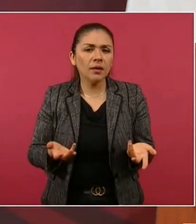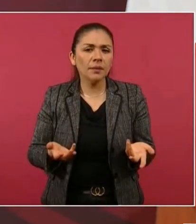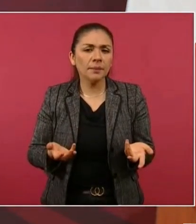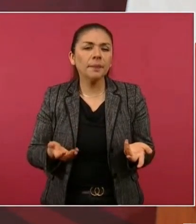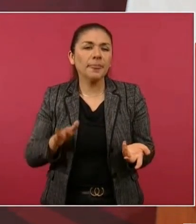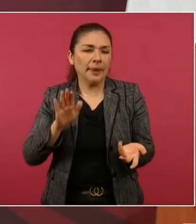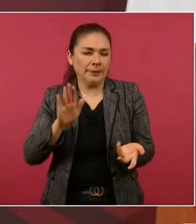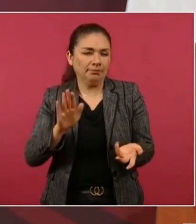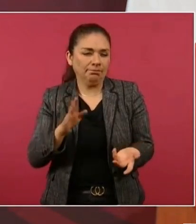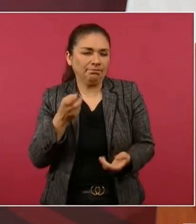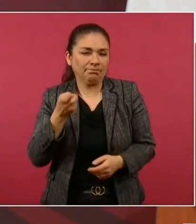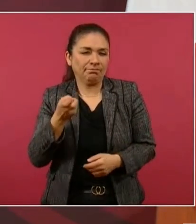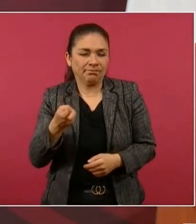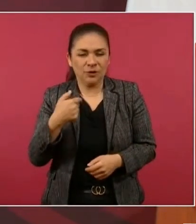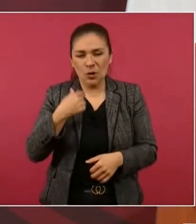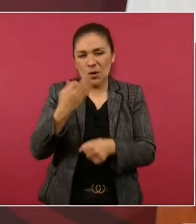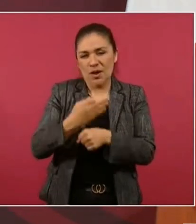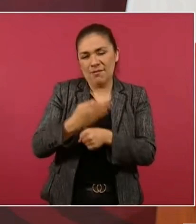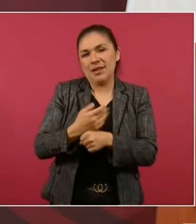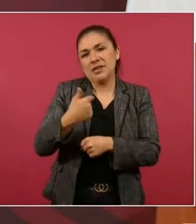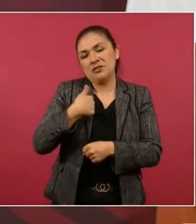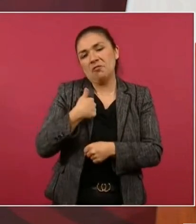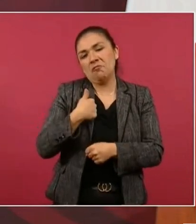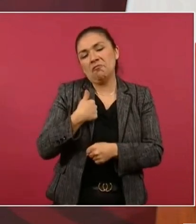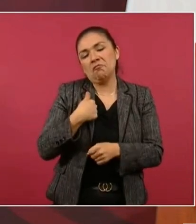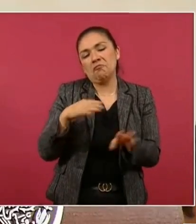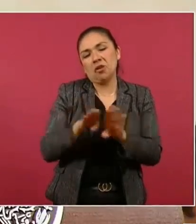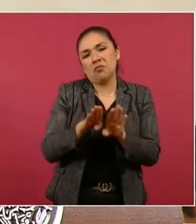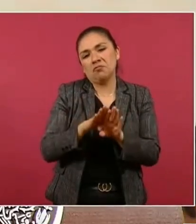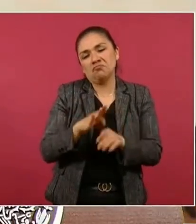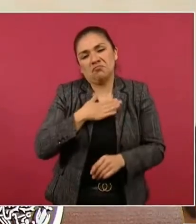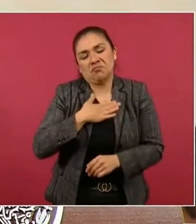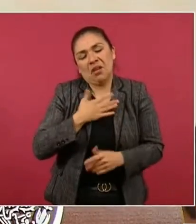Ahora sí me voy a ver muy tecnócrata.